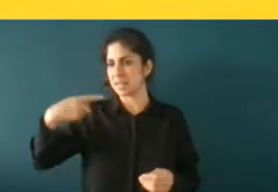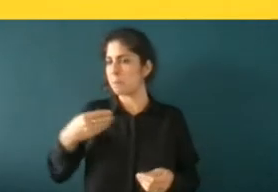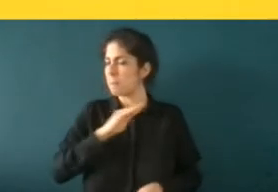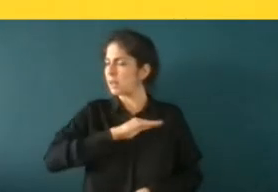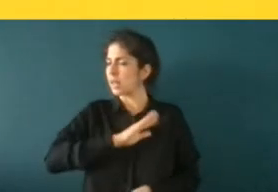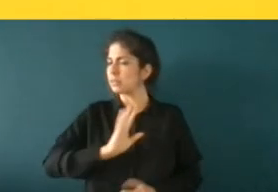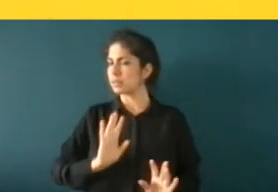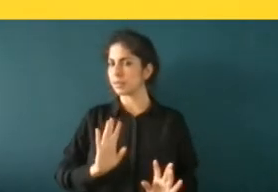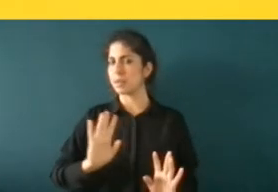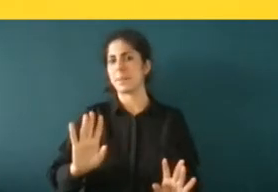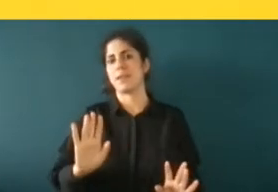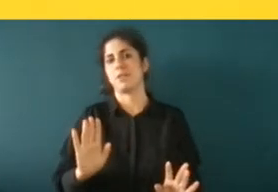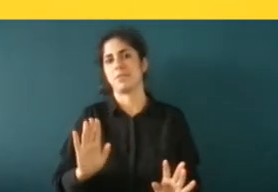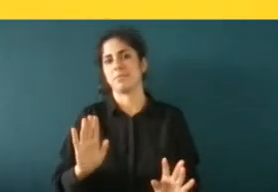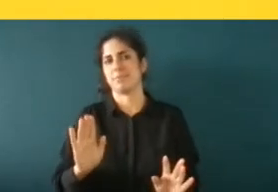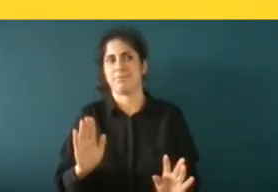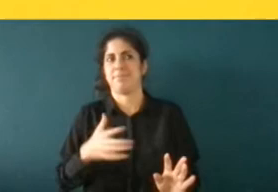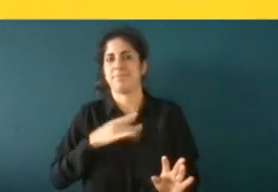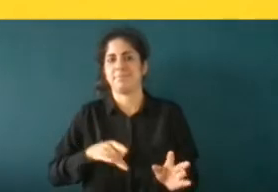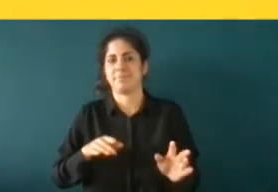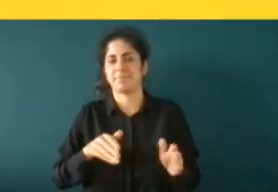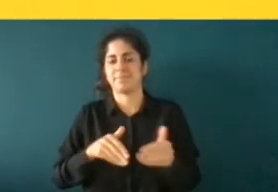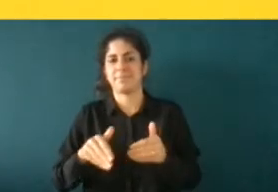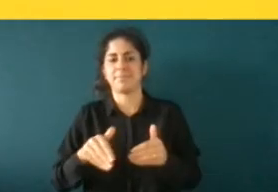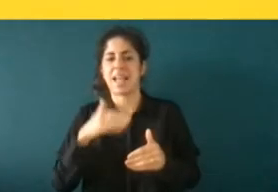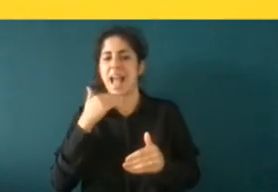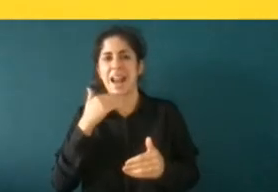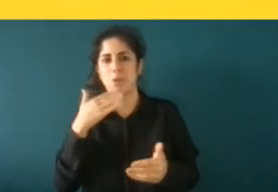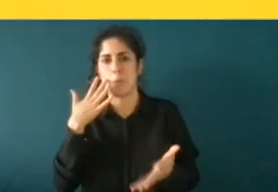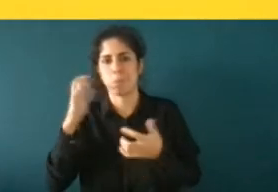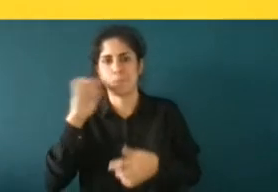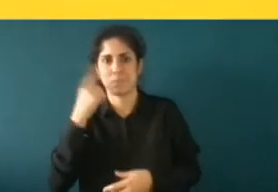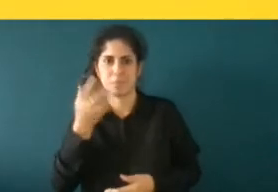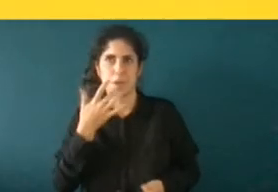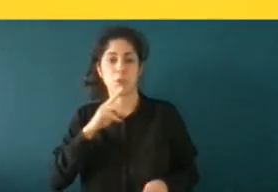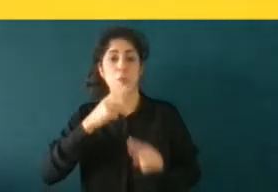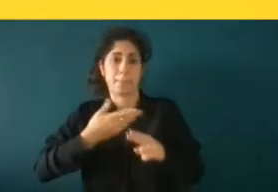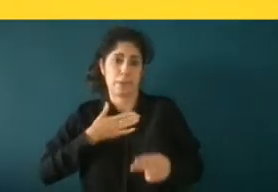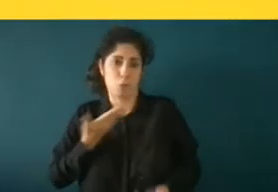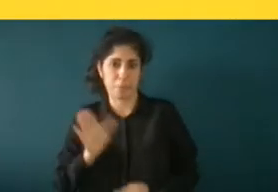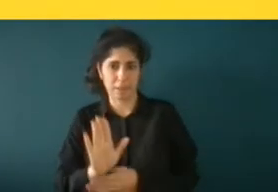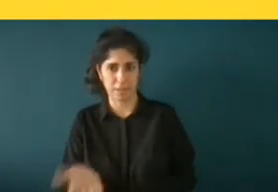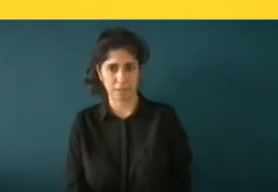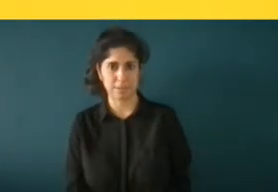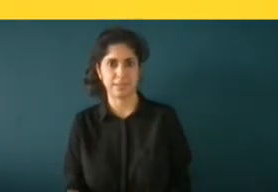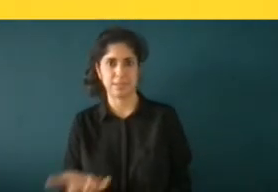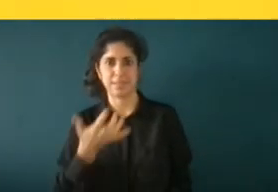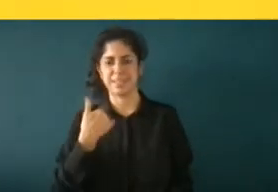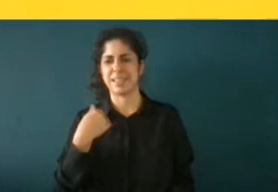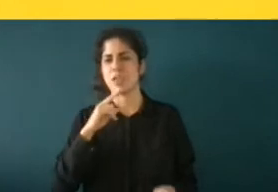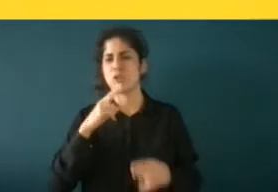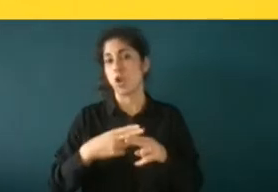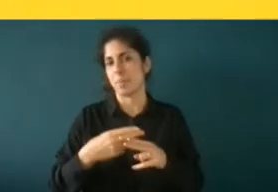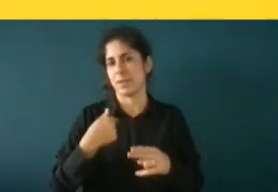ese passing se termina en el momento en que por ejemplo digo mi nombre que bueno cuando digo mi nombre me preguntan ¿y ese nombre de dónde es?